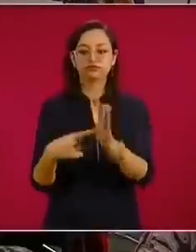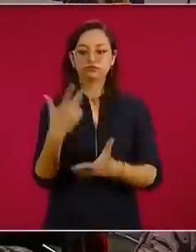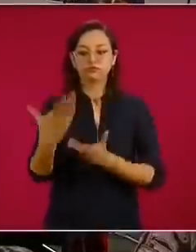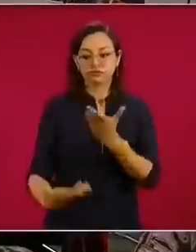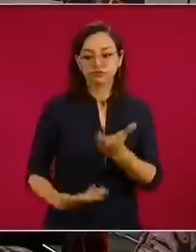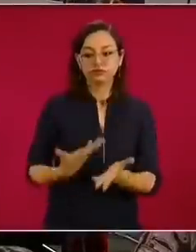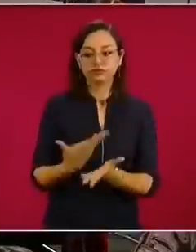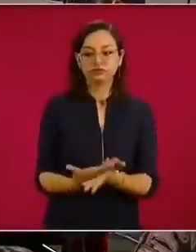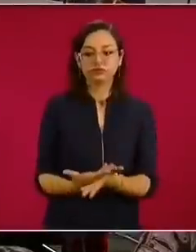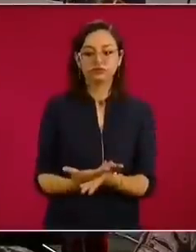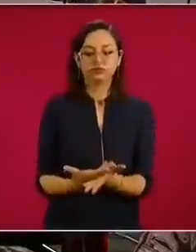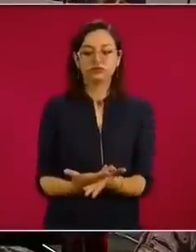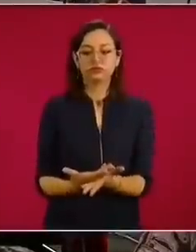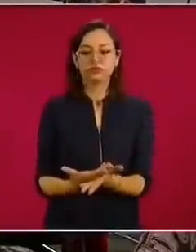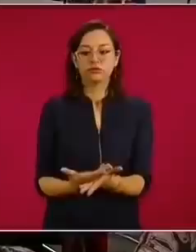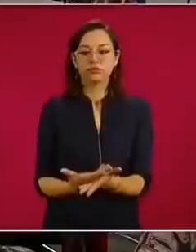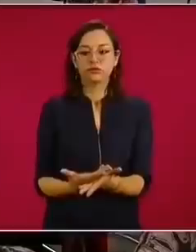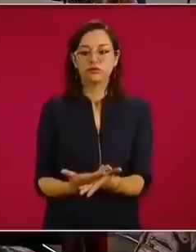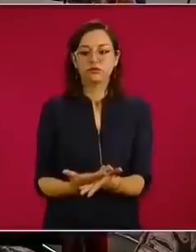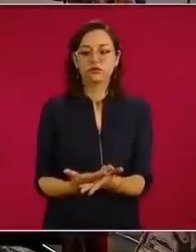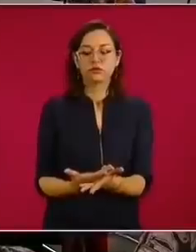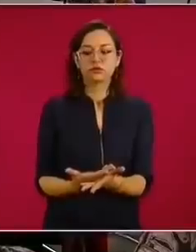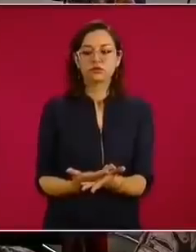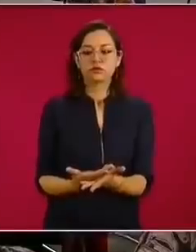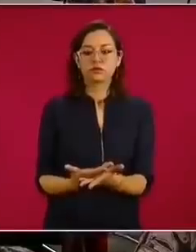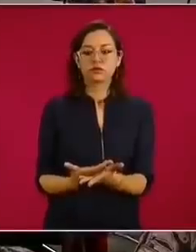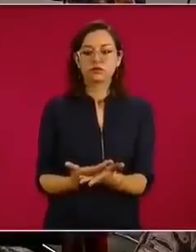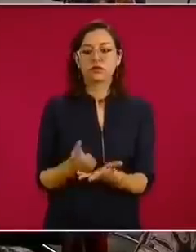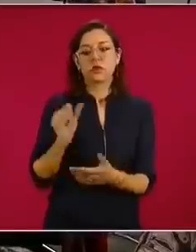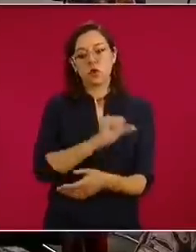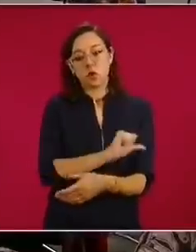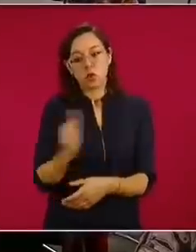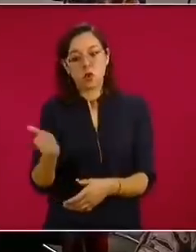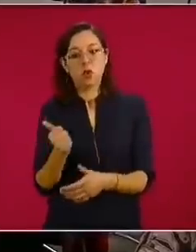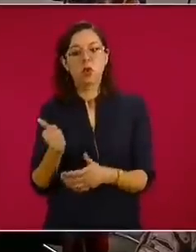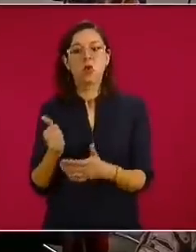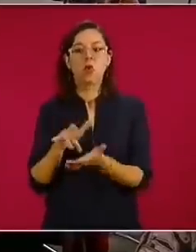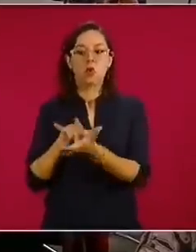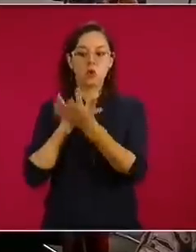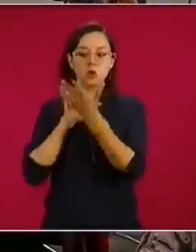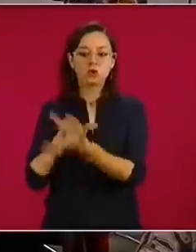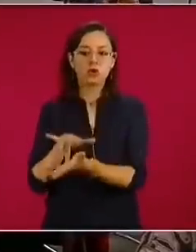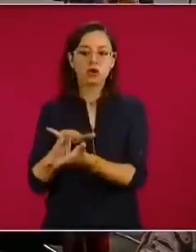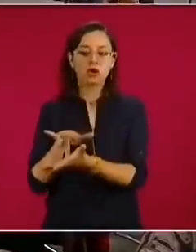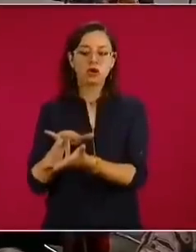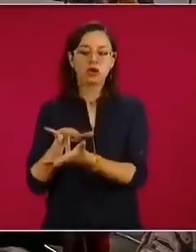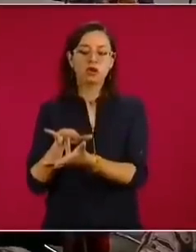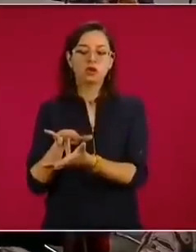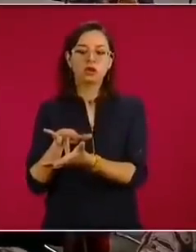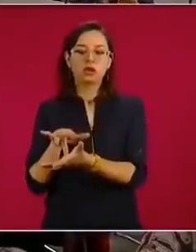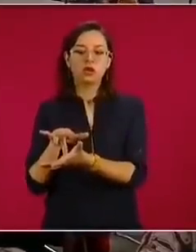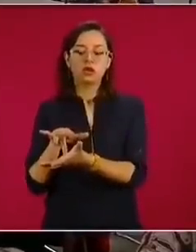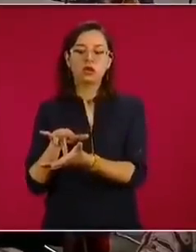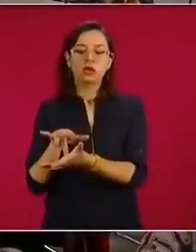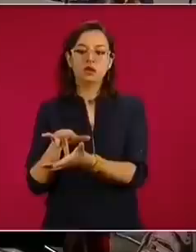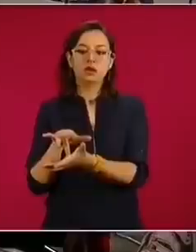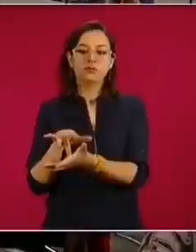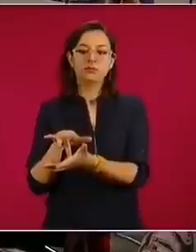otro tipo de apoyo similar en